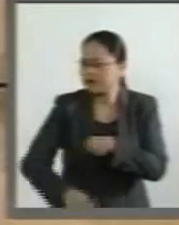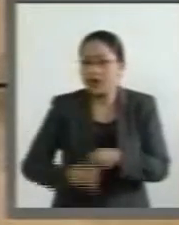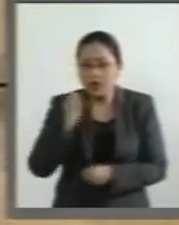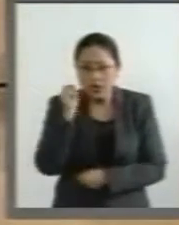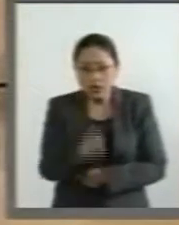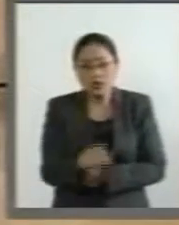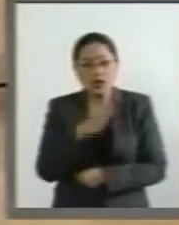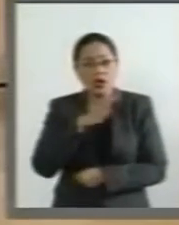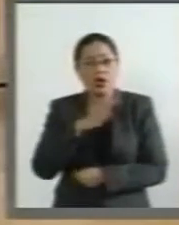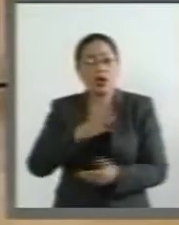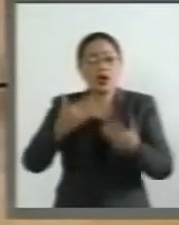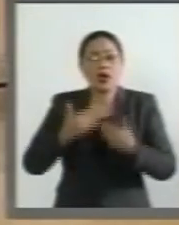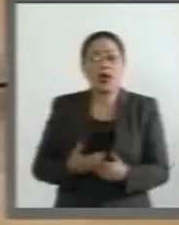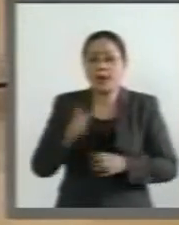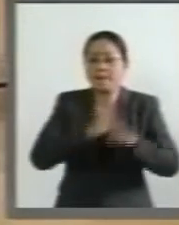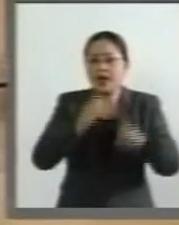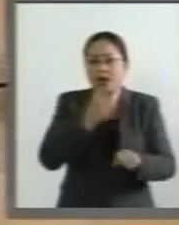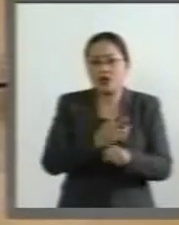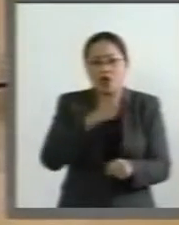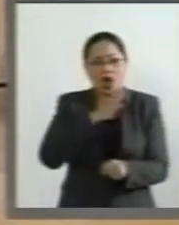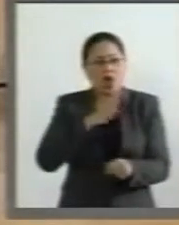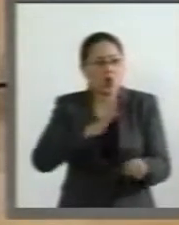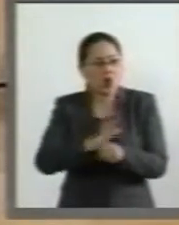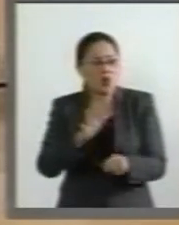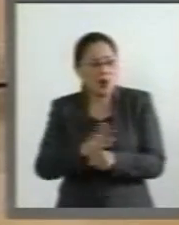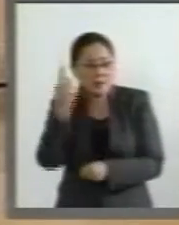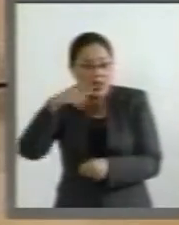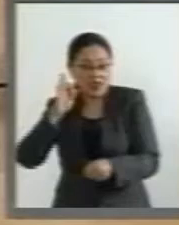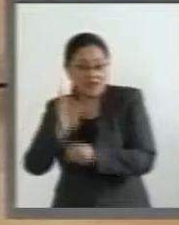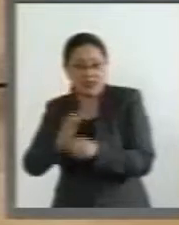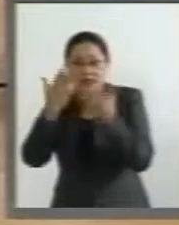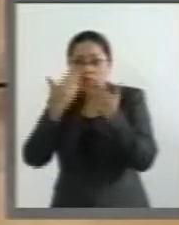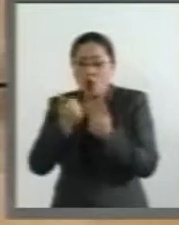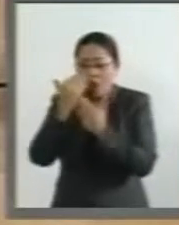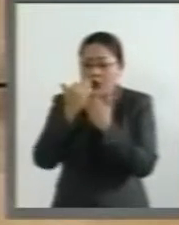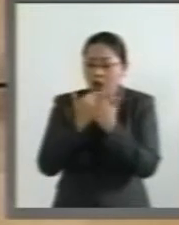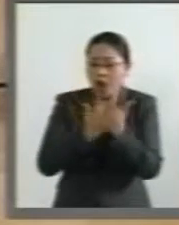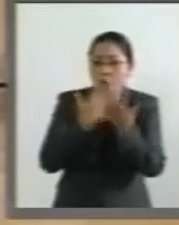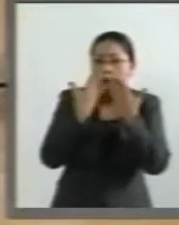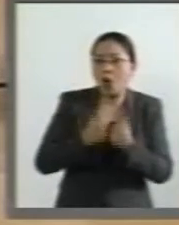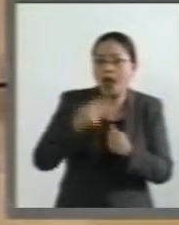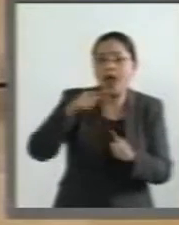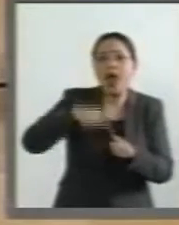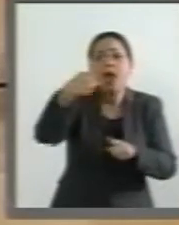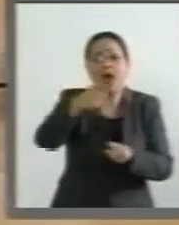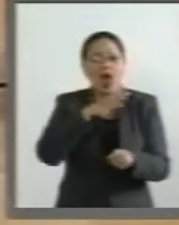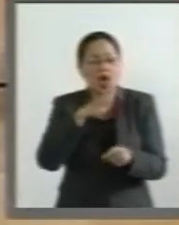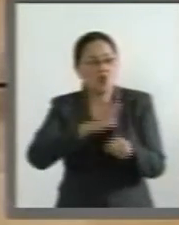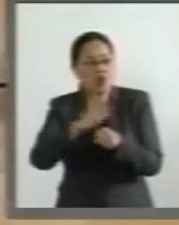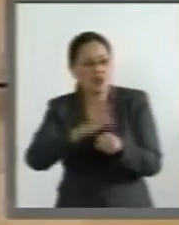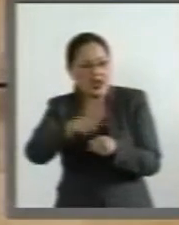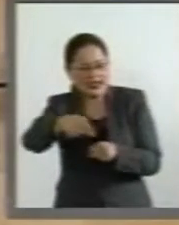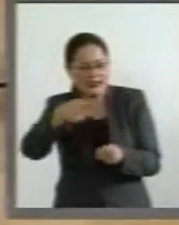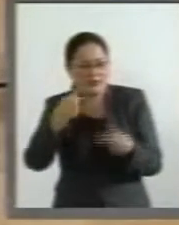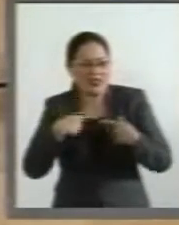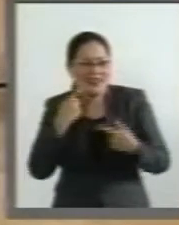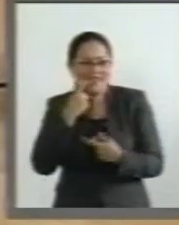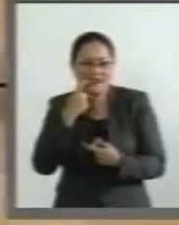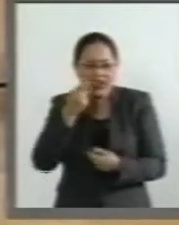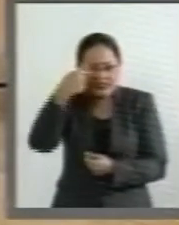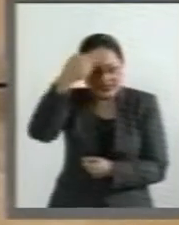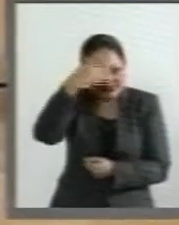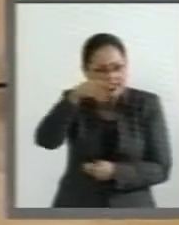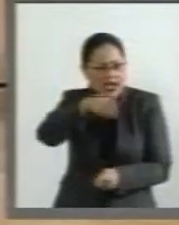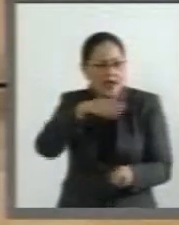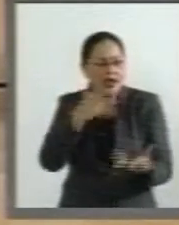y al embajador lo vamos a mandar sin navaja frente a un gallo mañoso como ese y luego sin defensa,